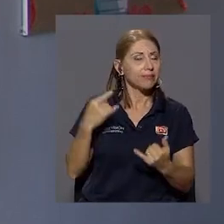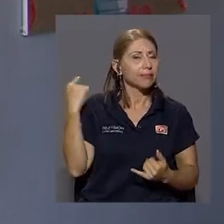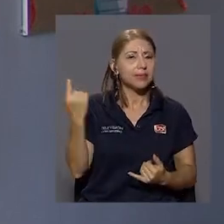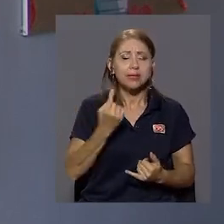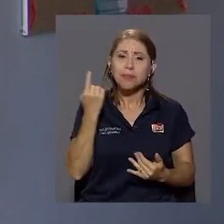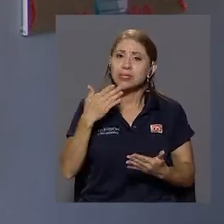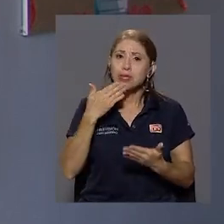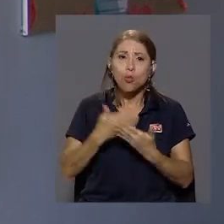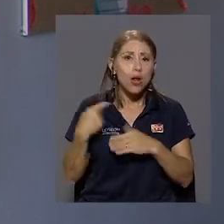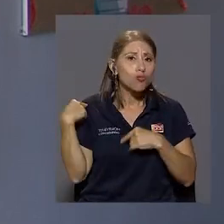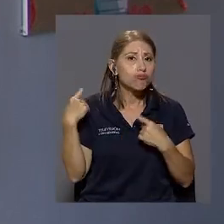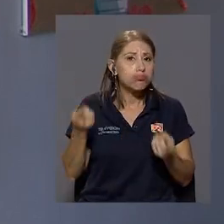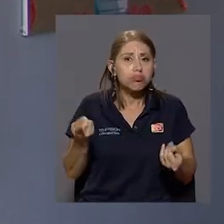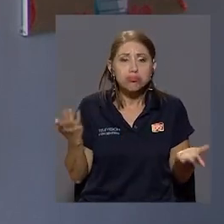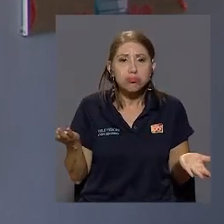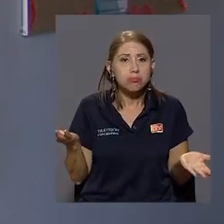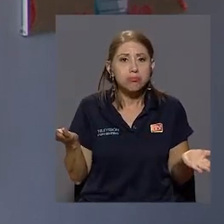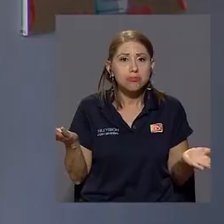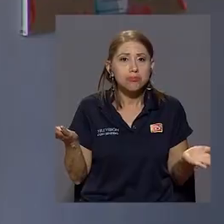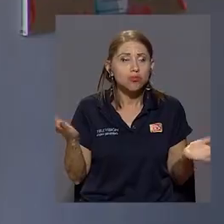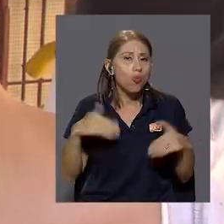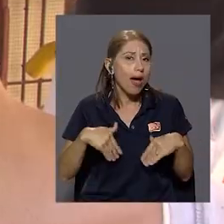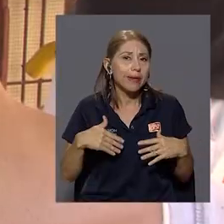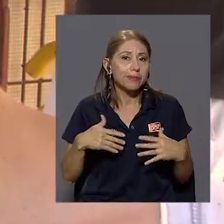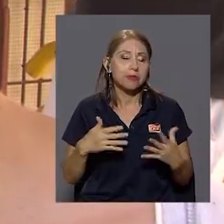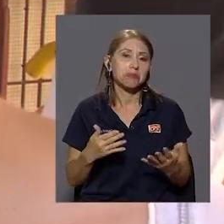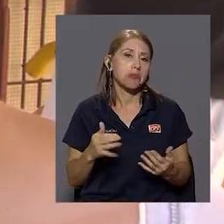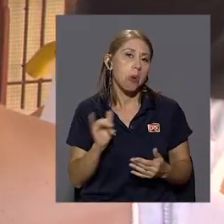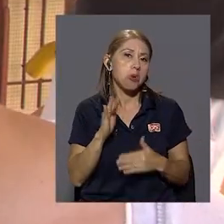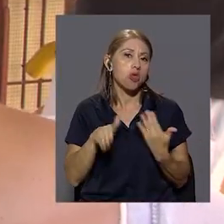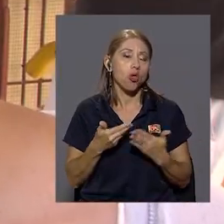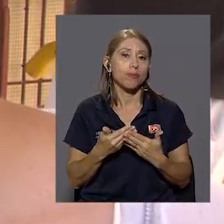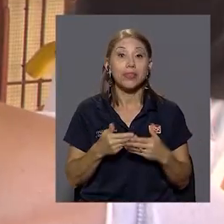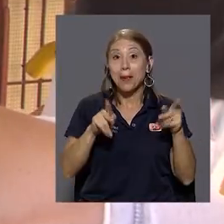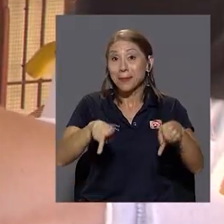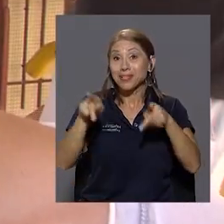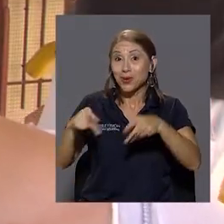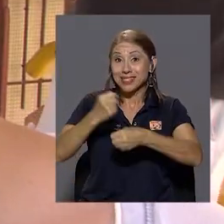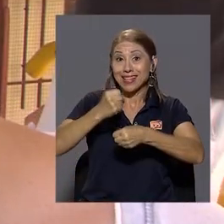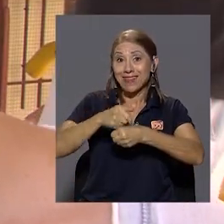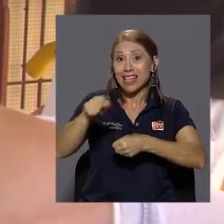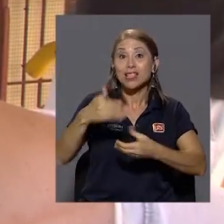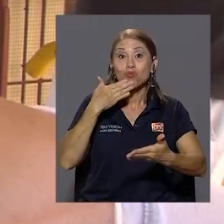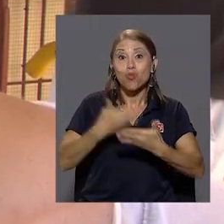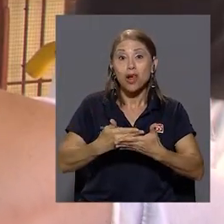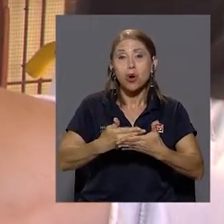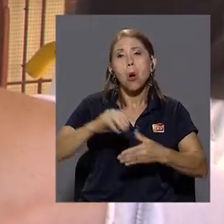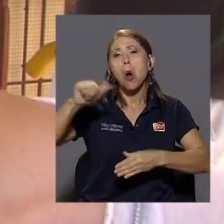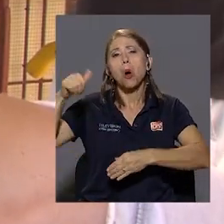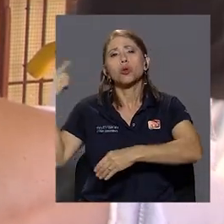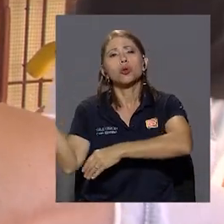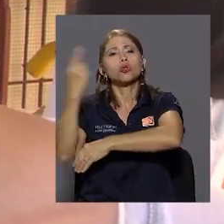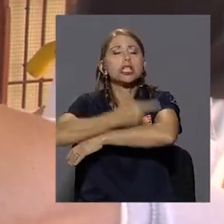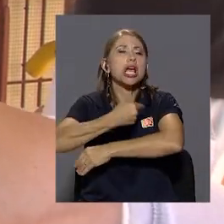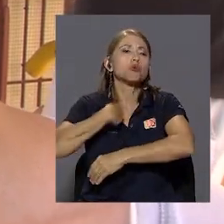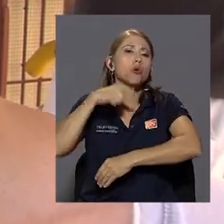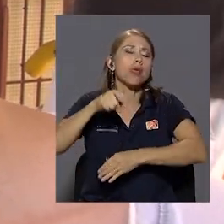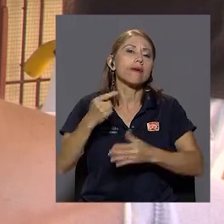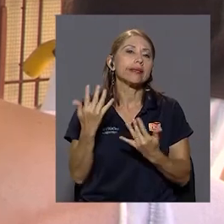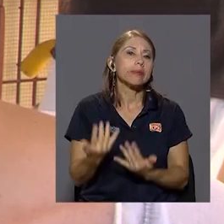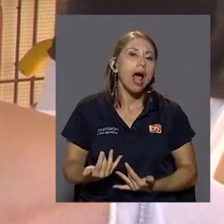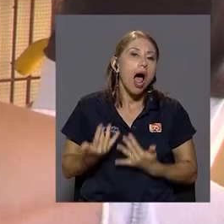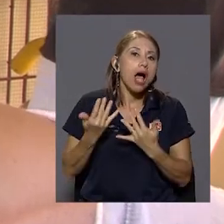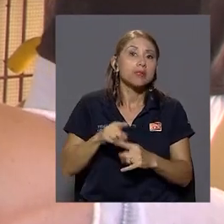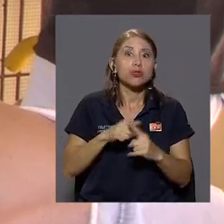ha sido bueno pues como todo El personal es bueno en los otros días a veces uno tiene que esperarse como un poco y yo